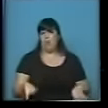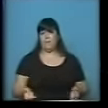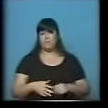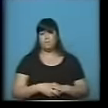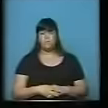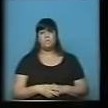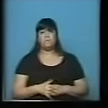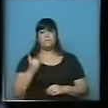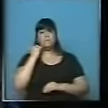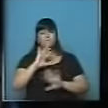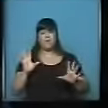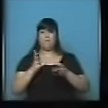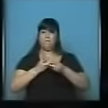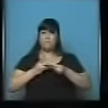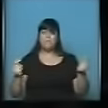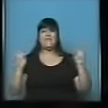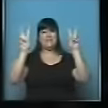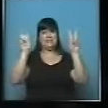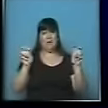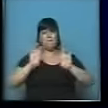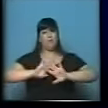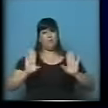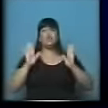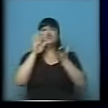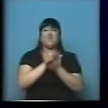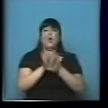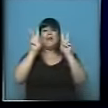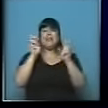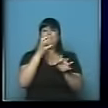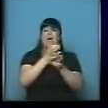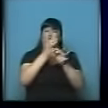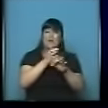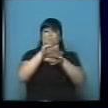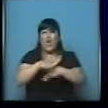Un minuto ya. Bueno, hemos terminado este bloque, el bloque de educación y niñez. Ahora vamos.